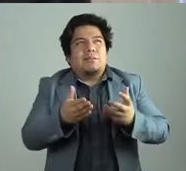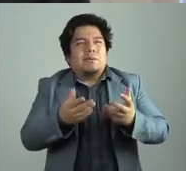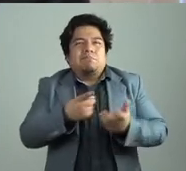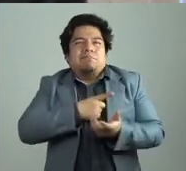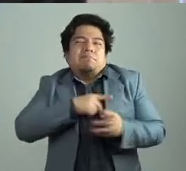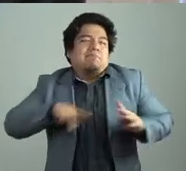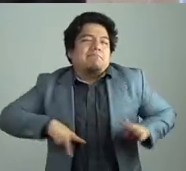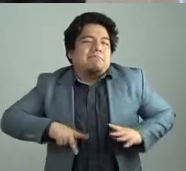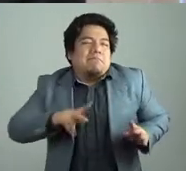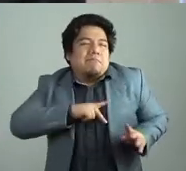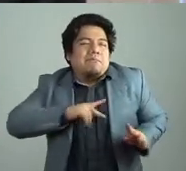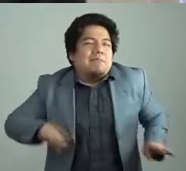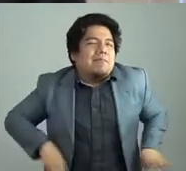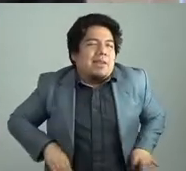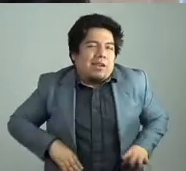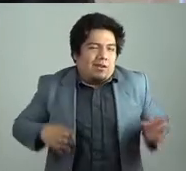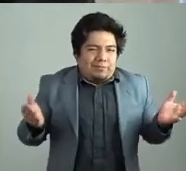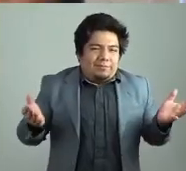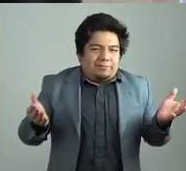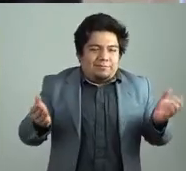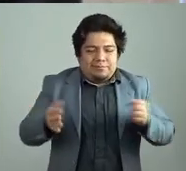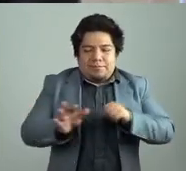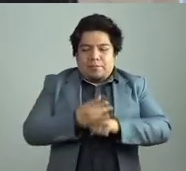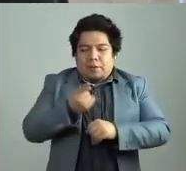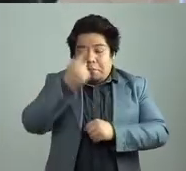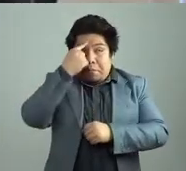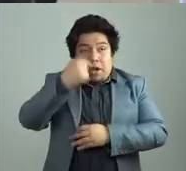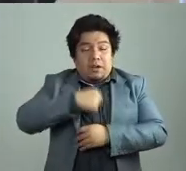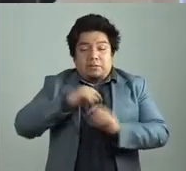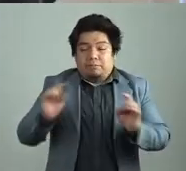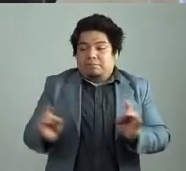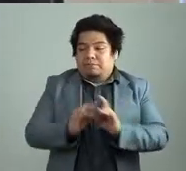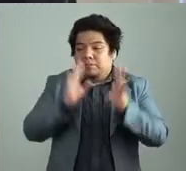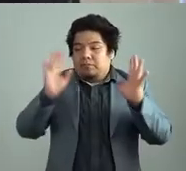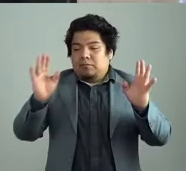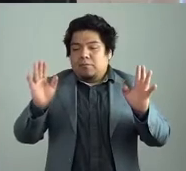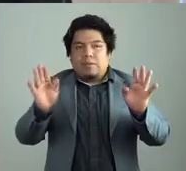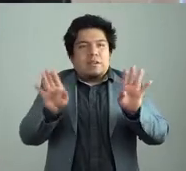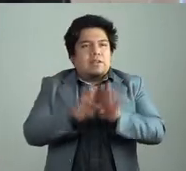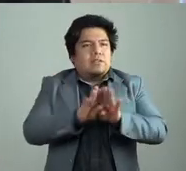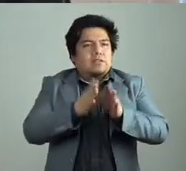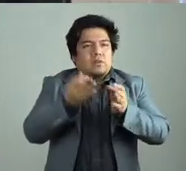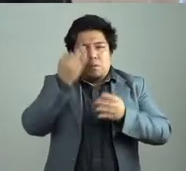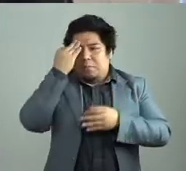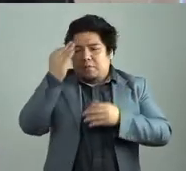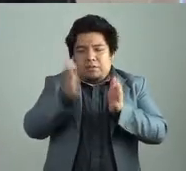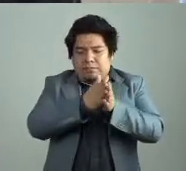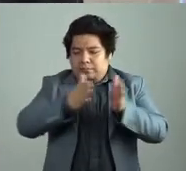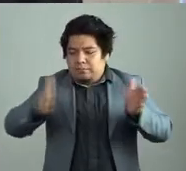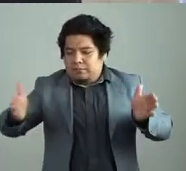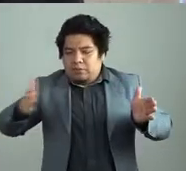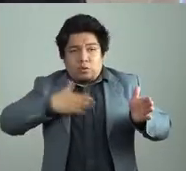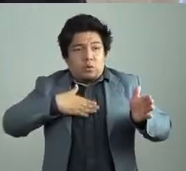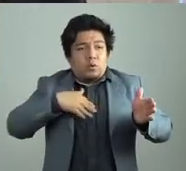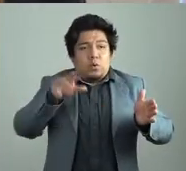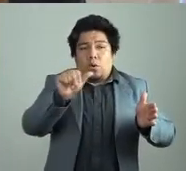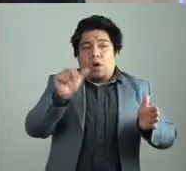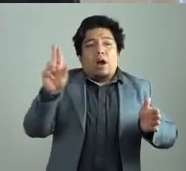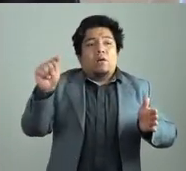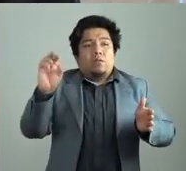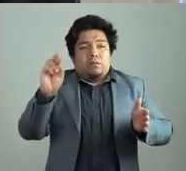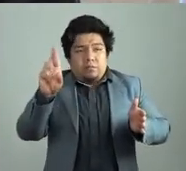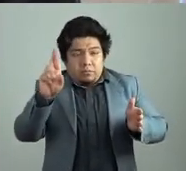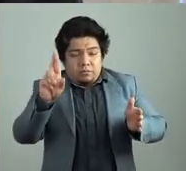tiempo para mí es un misterio porque allí de pronto es crear el no tiempo para mí como autor. Y curiosamente